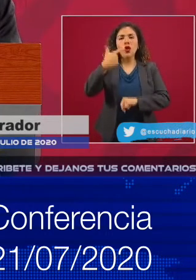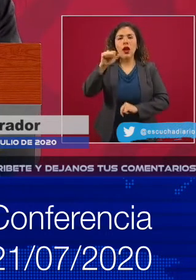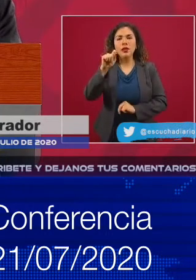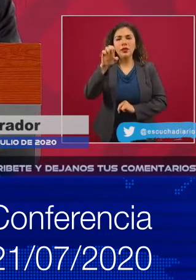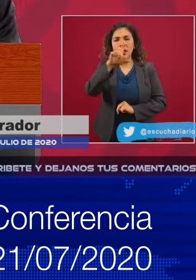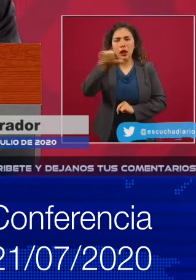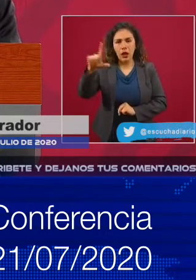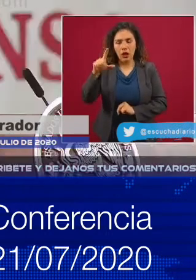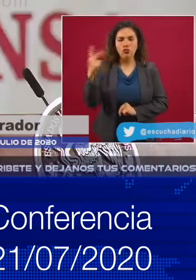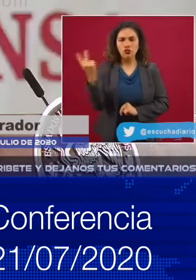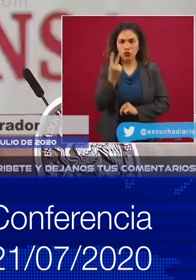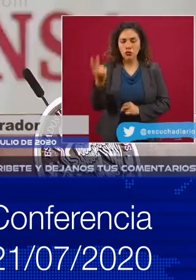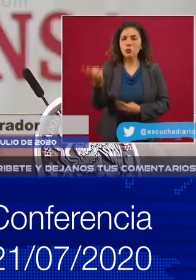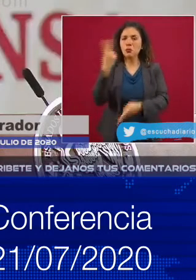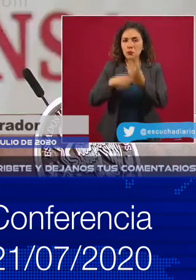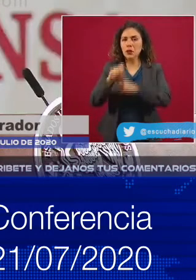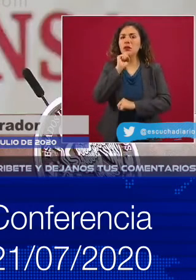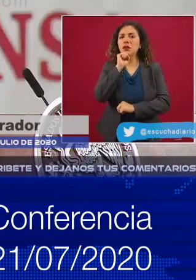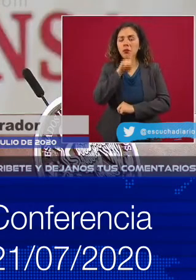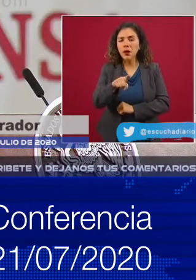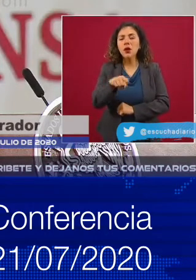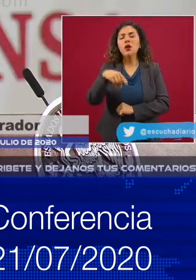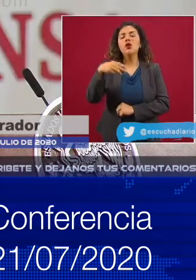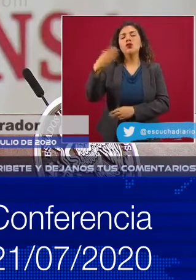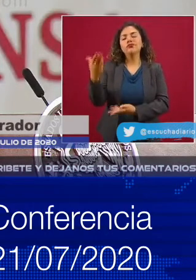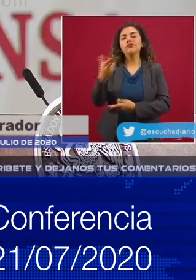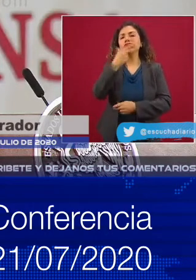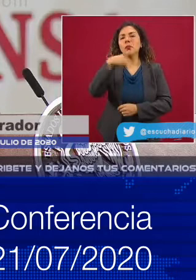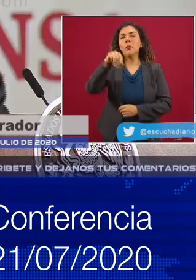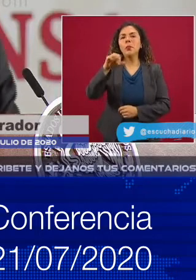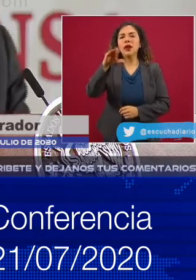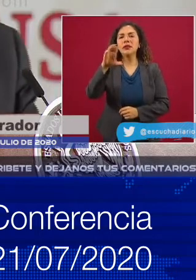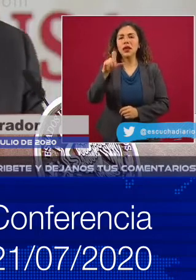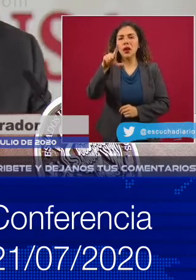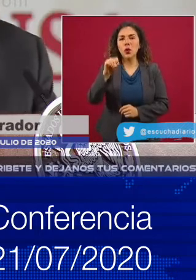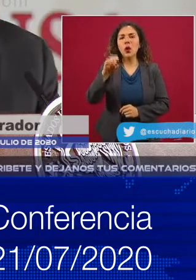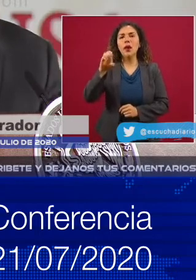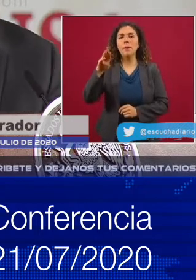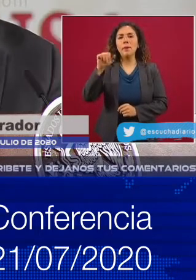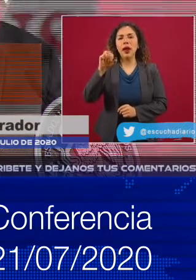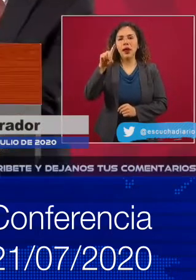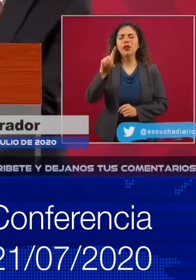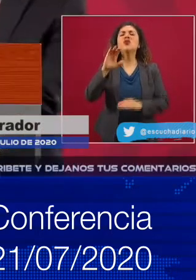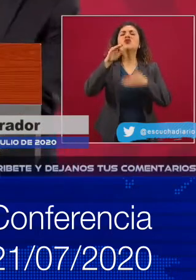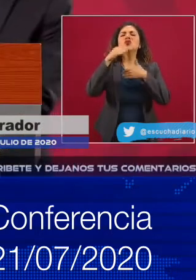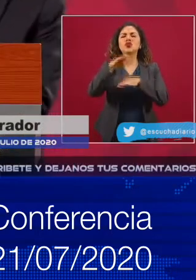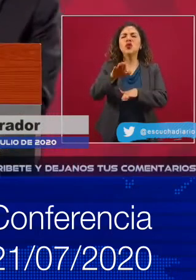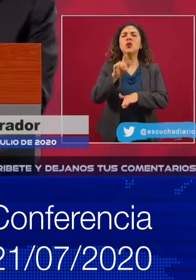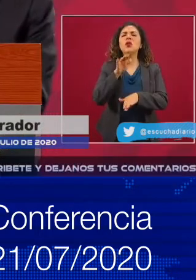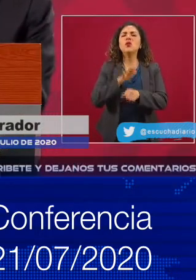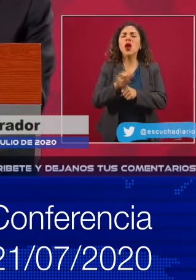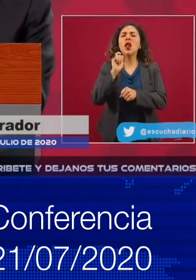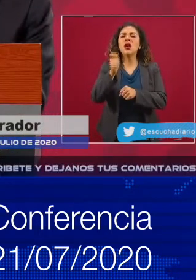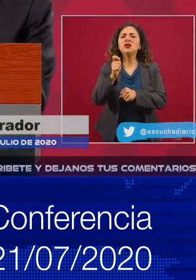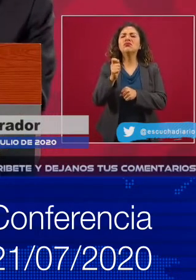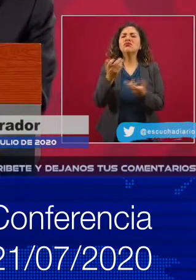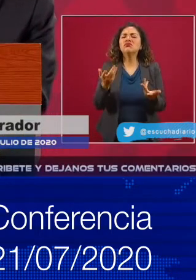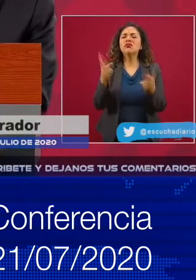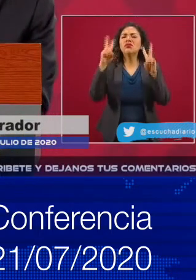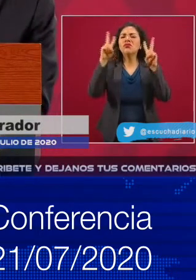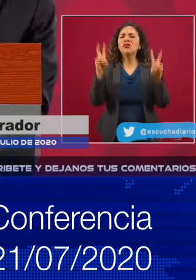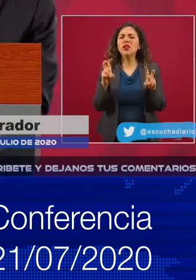-Gatell También va a informar Marcelo Ebrard sobre la situación